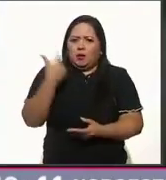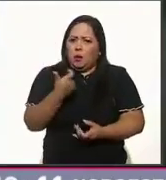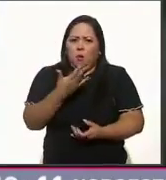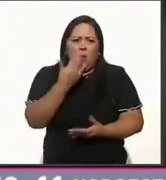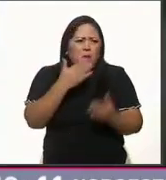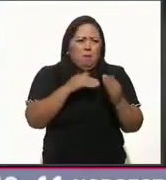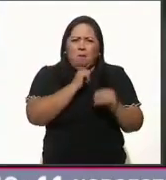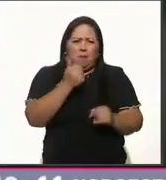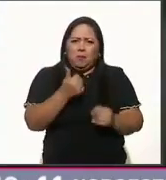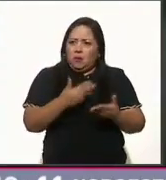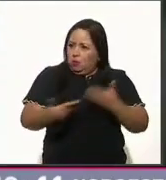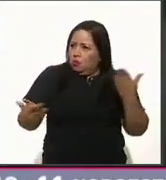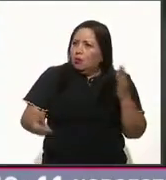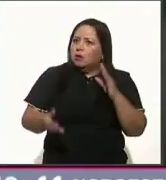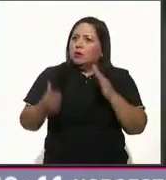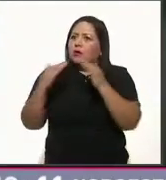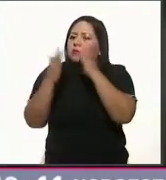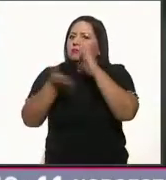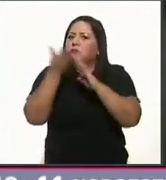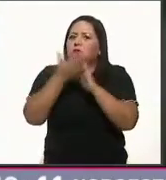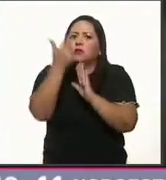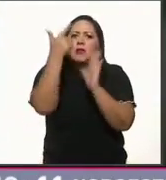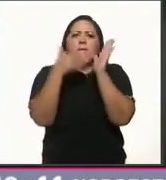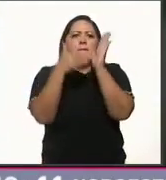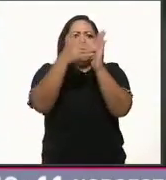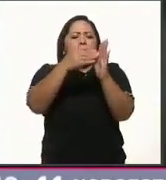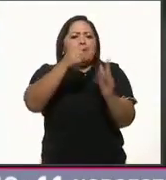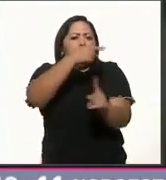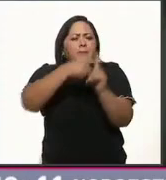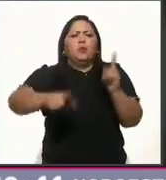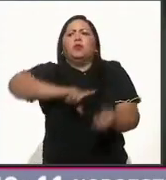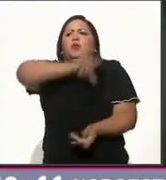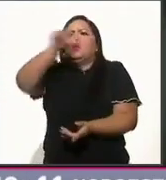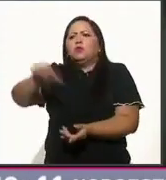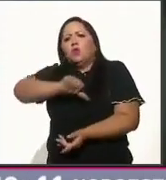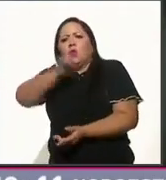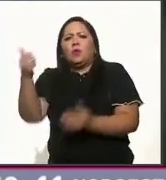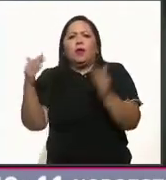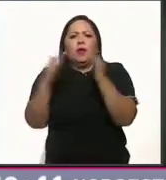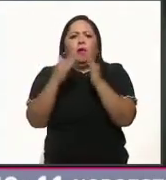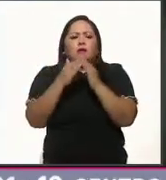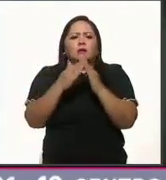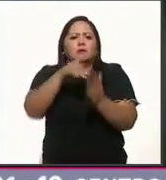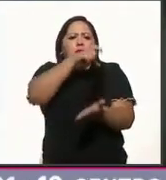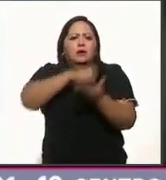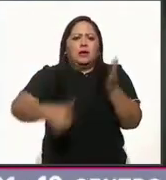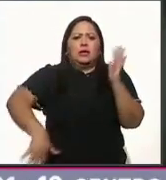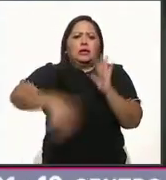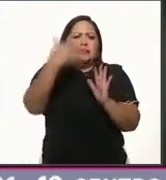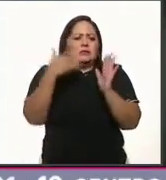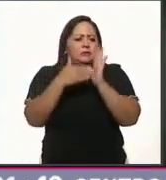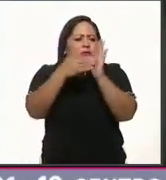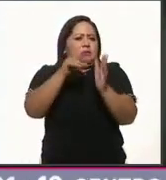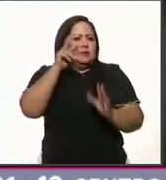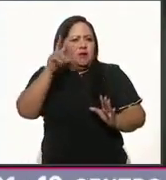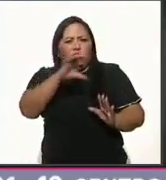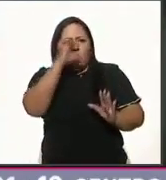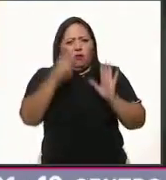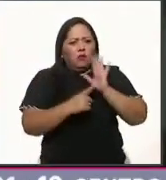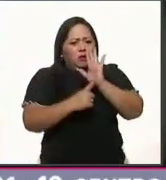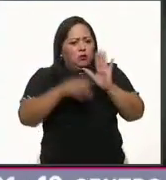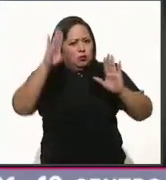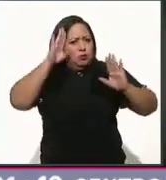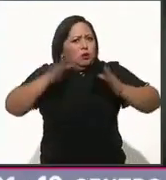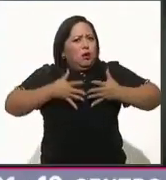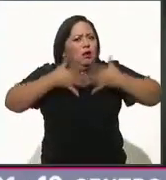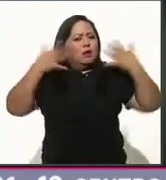esta primer casa con siete millones y medio y después comprar esta propiedad rural de 15 millones de pesos, que como ustedes ven es bastante extensa,